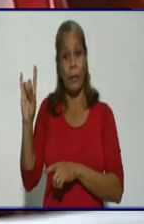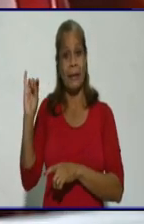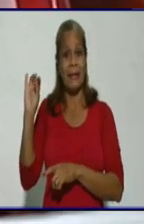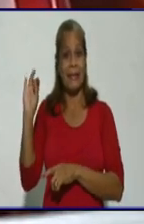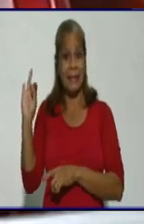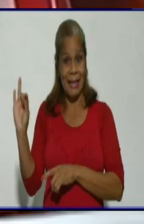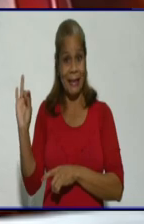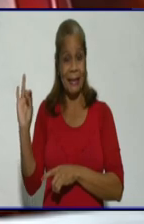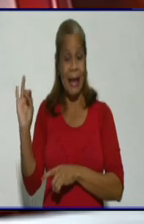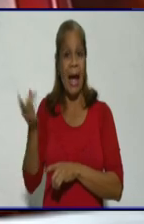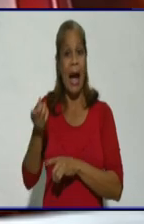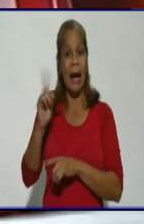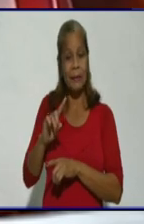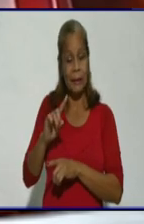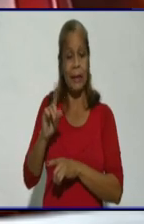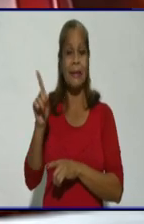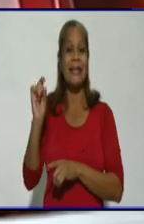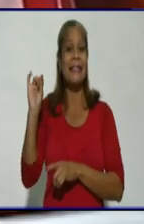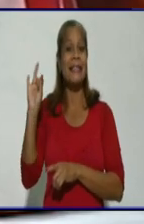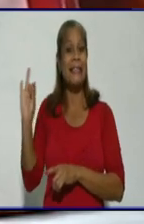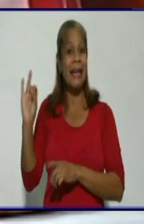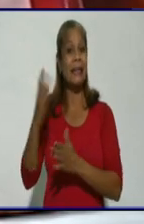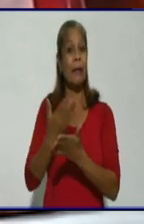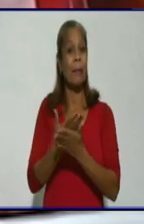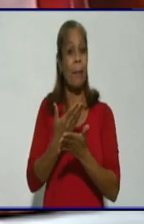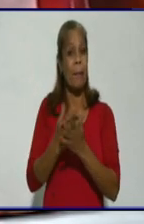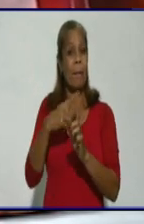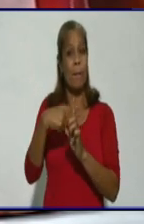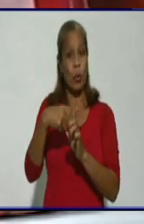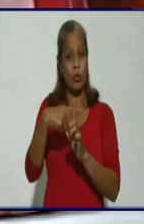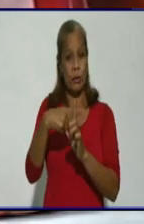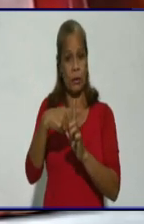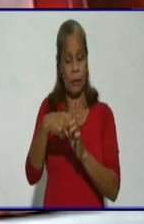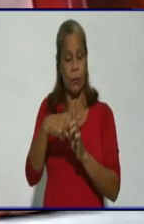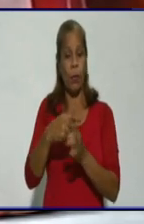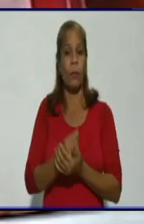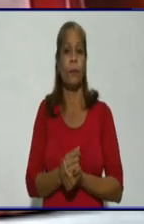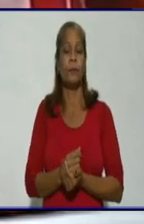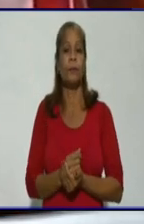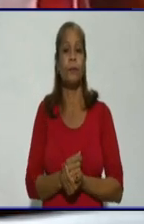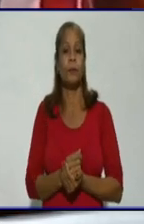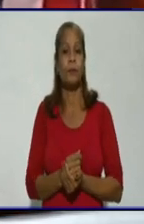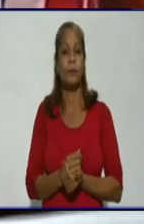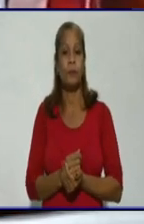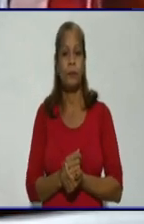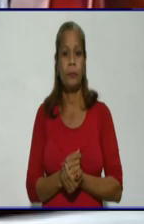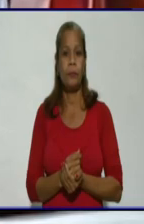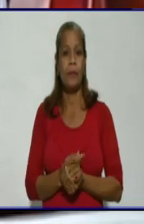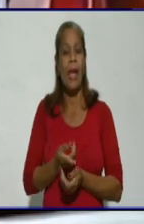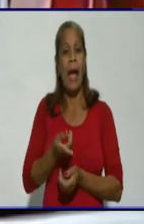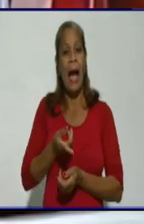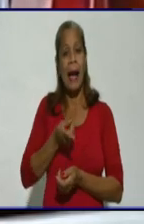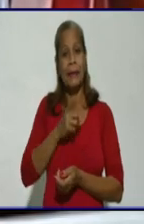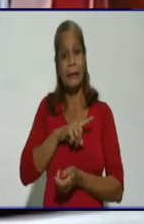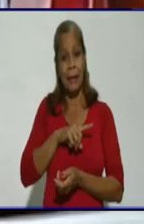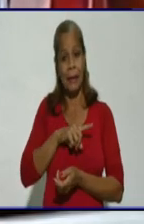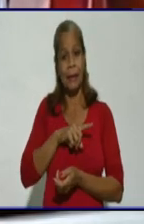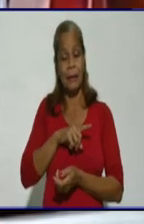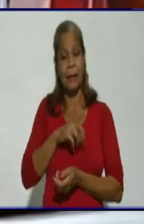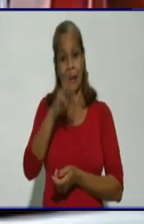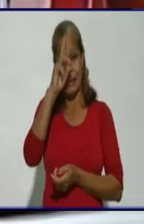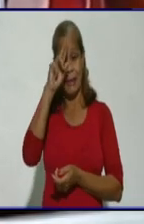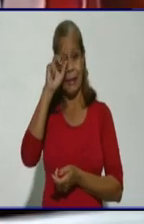hoy 40 muestras positivas de 734 exámenes. Ayer estaban